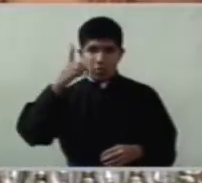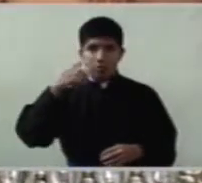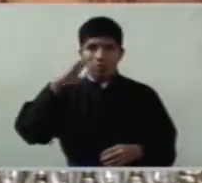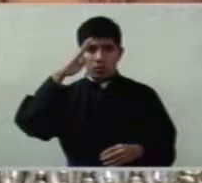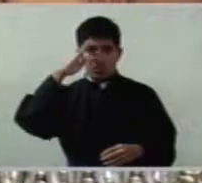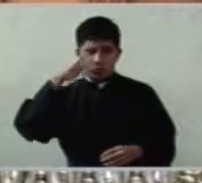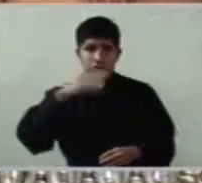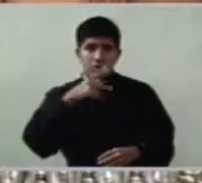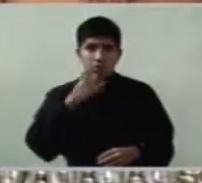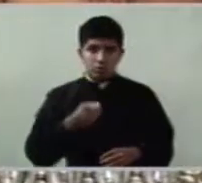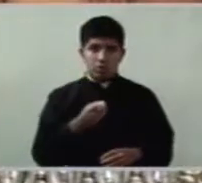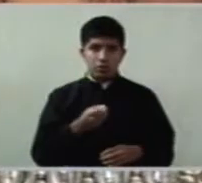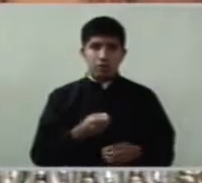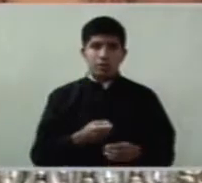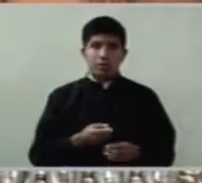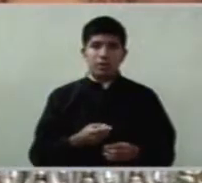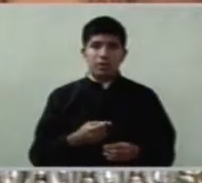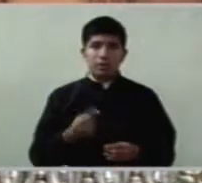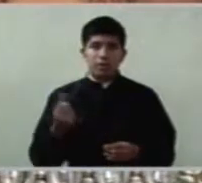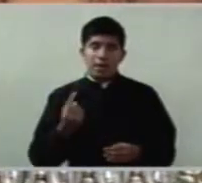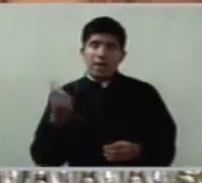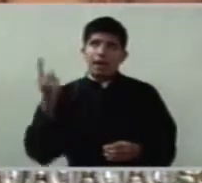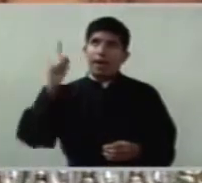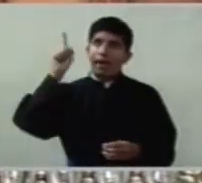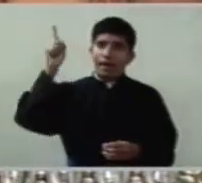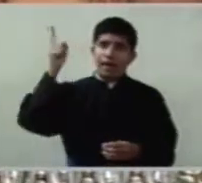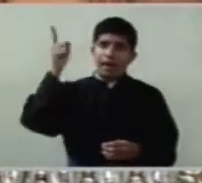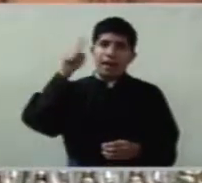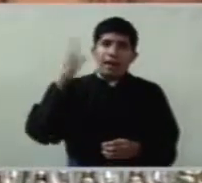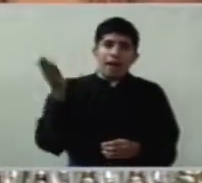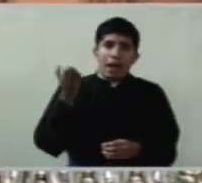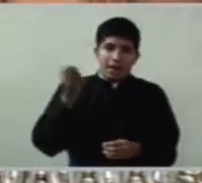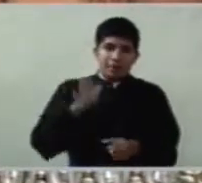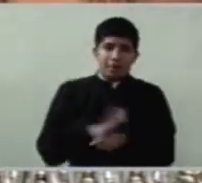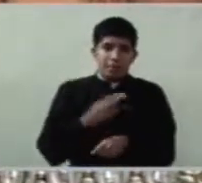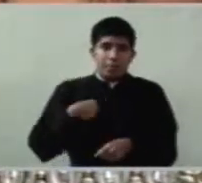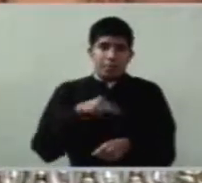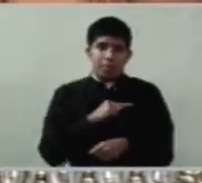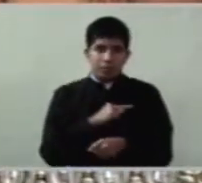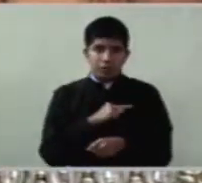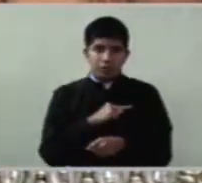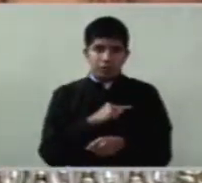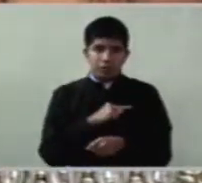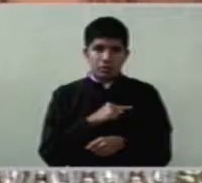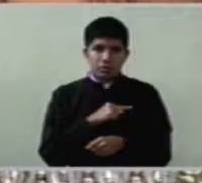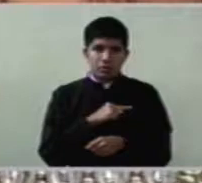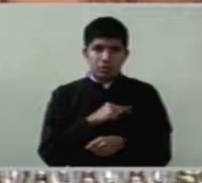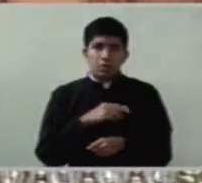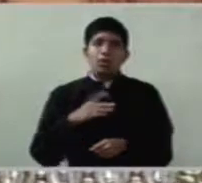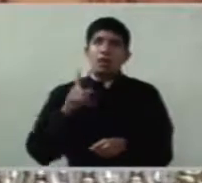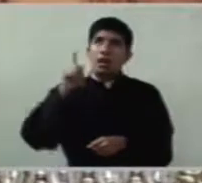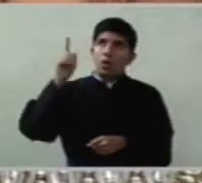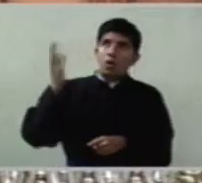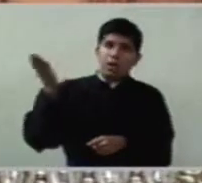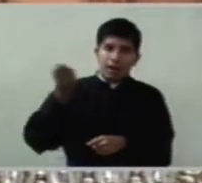también de lo que Él hace por nosotros y hace por la comunidad.